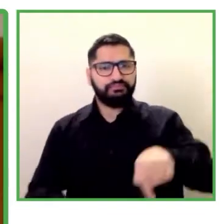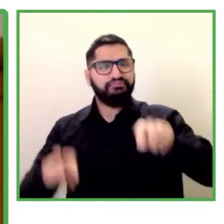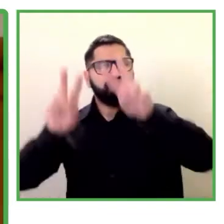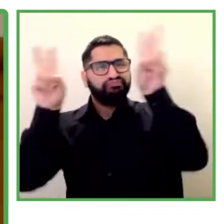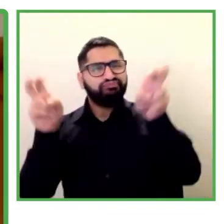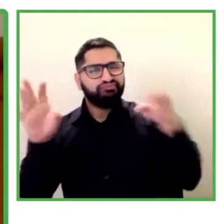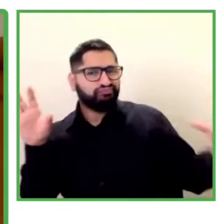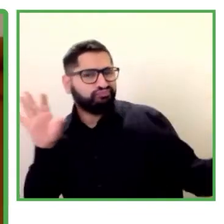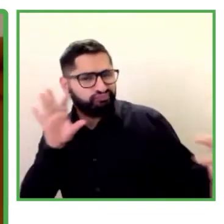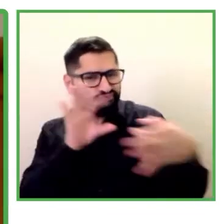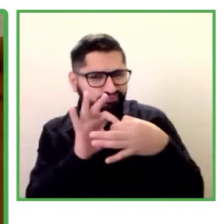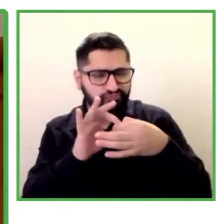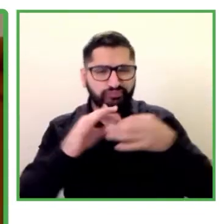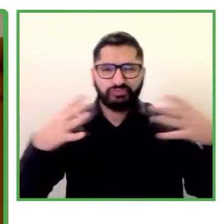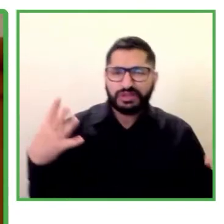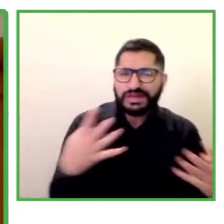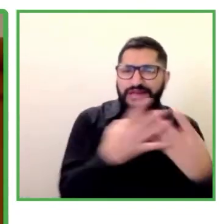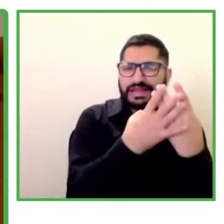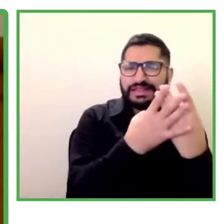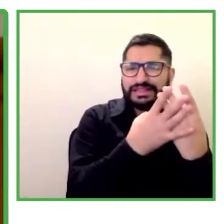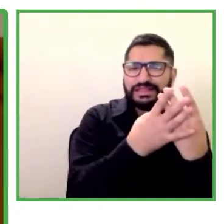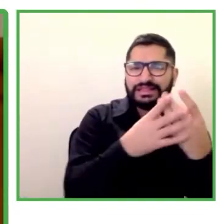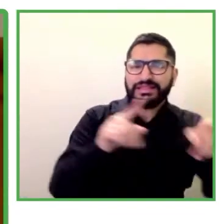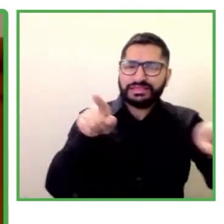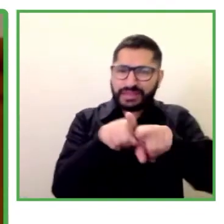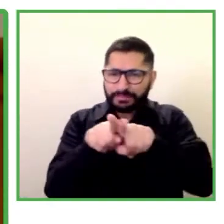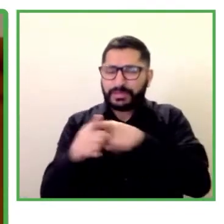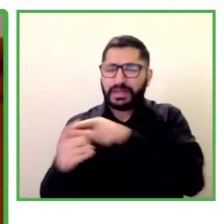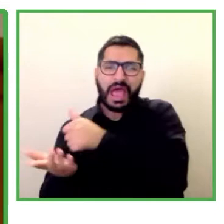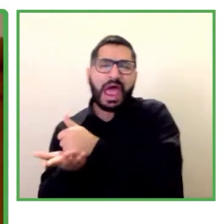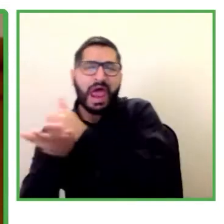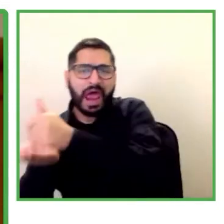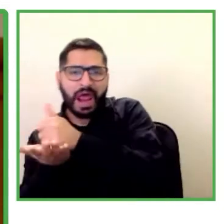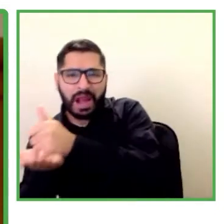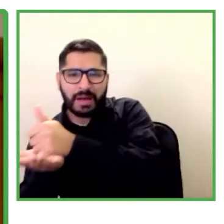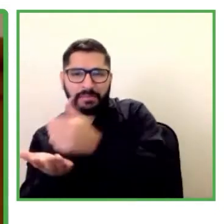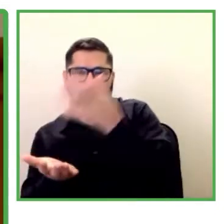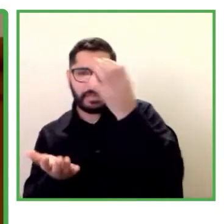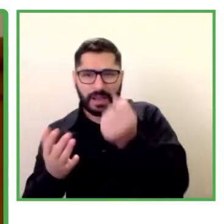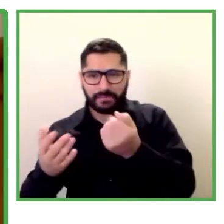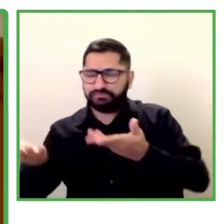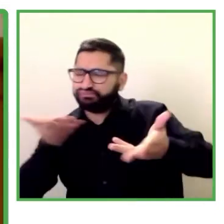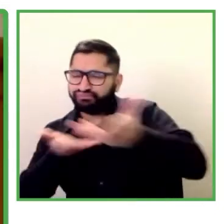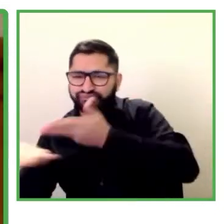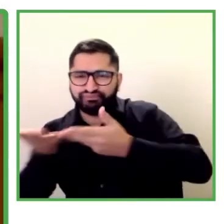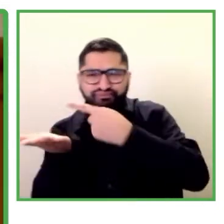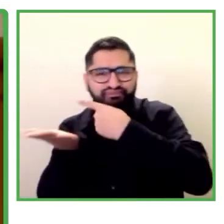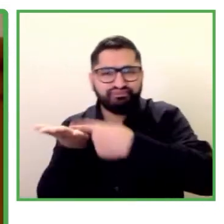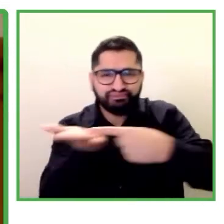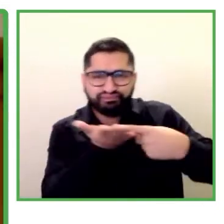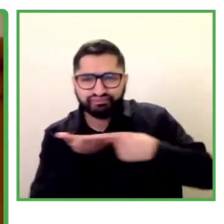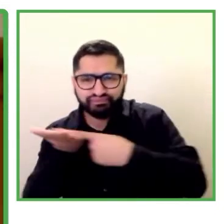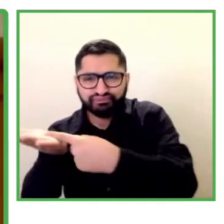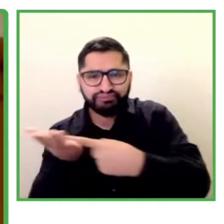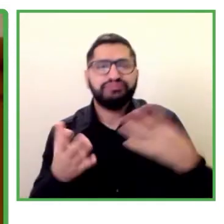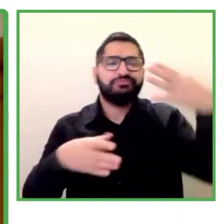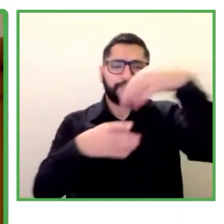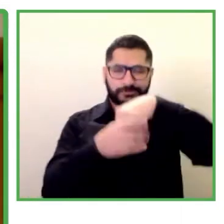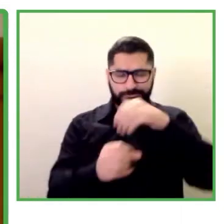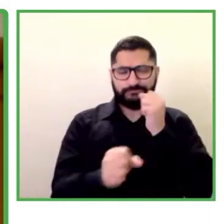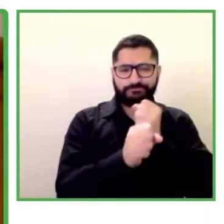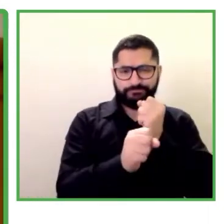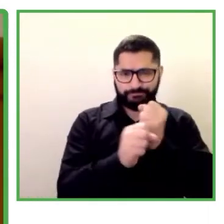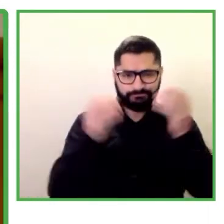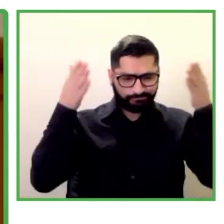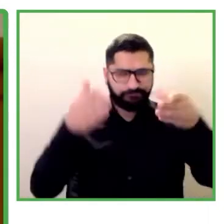les ayudan a tener un mejor diálogo, un diálogo más fluido con las organizaciones de personas con discapacidad, con las que a veces es